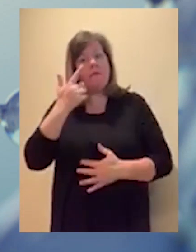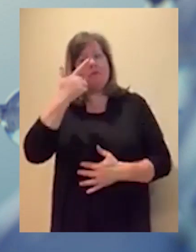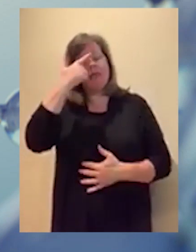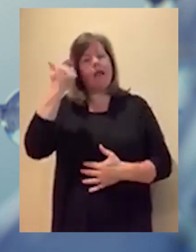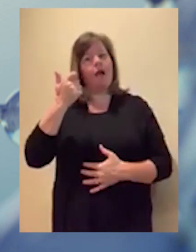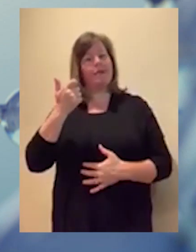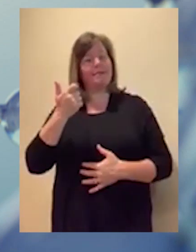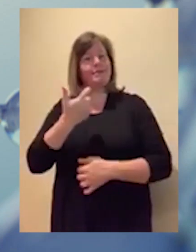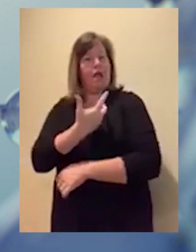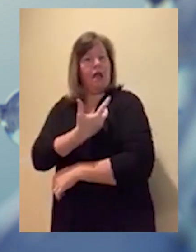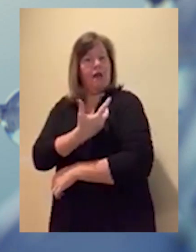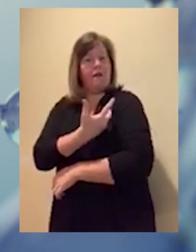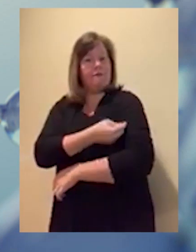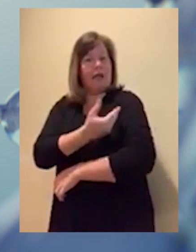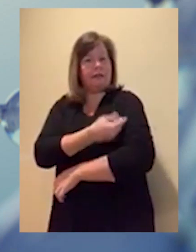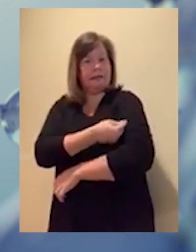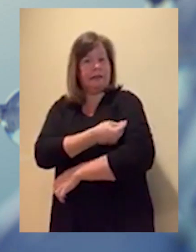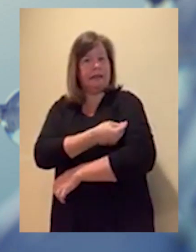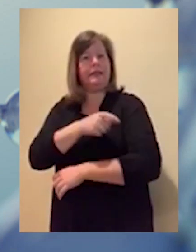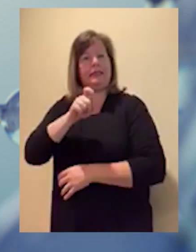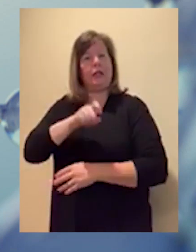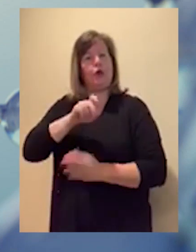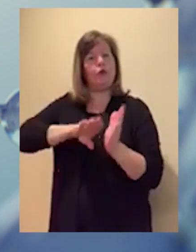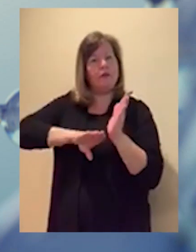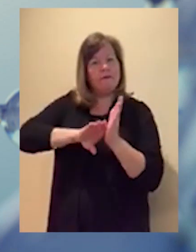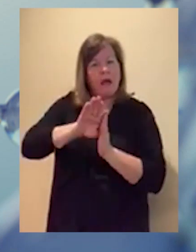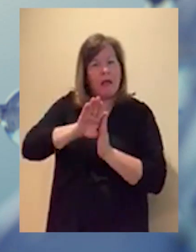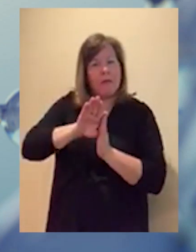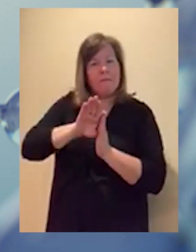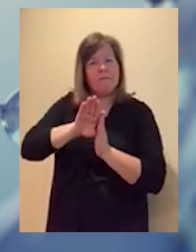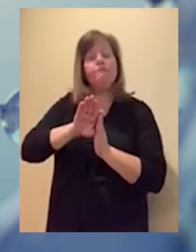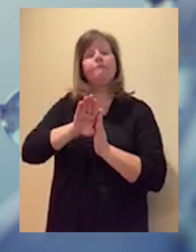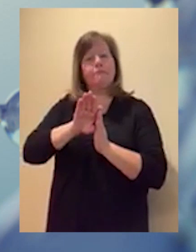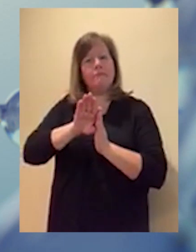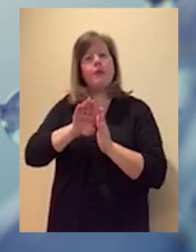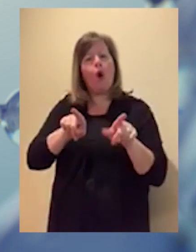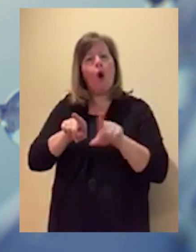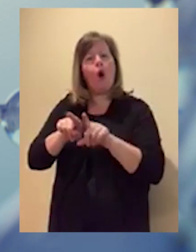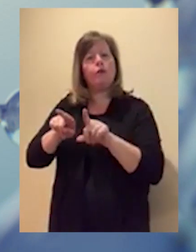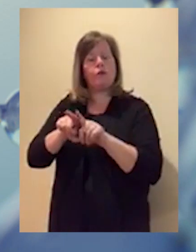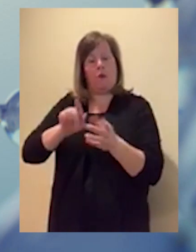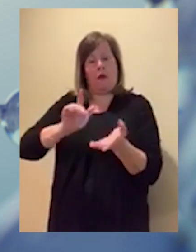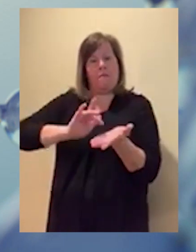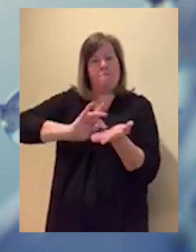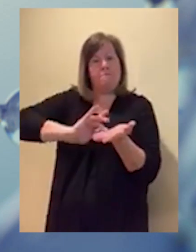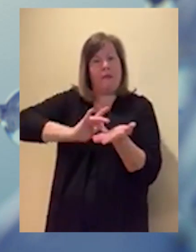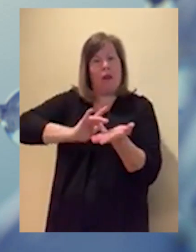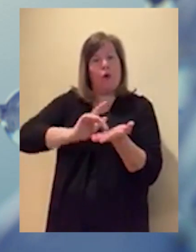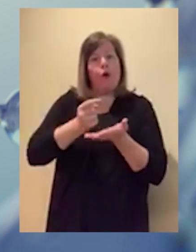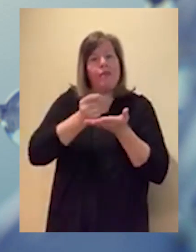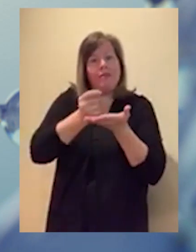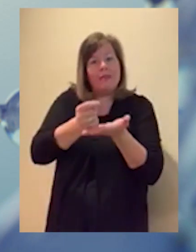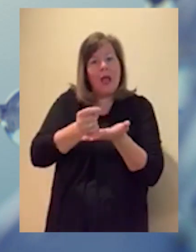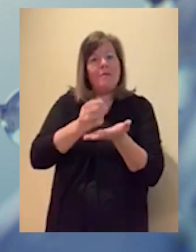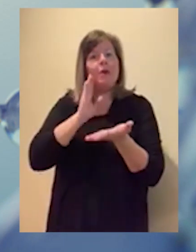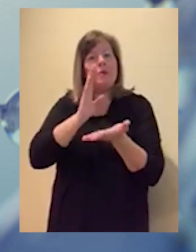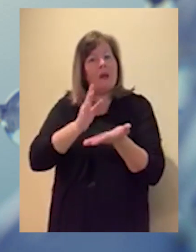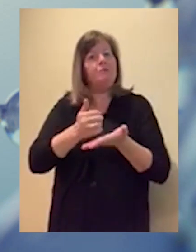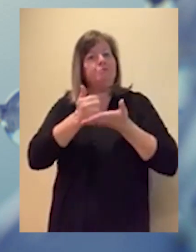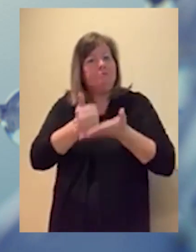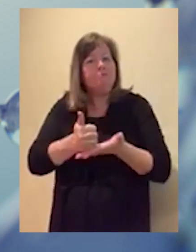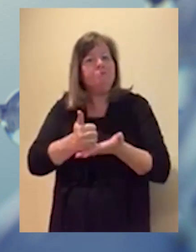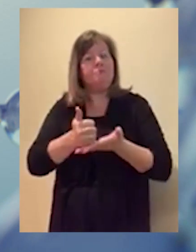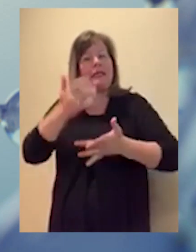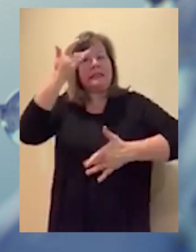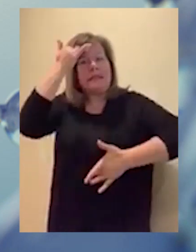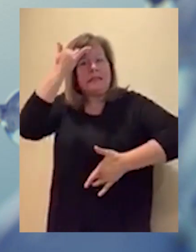terapias médicas pueden ser útiles para el tratamiento de personas enfermas. Y dando a nuestros hospitales y a nuestros